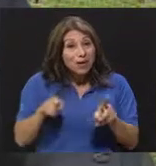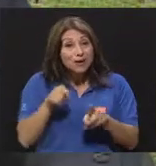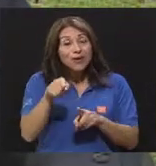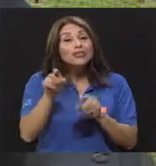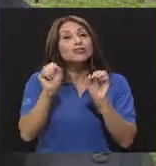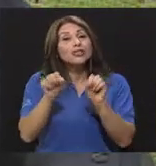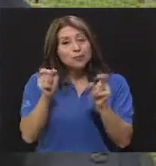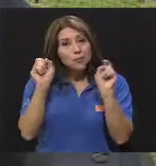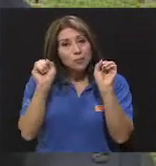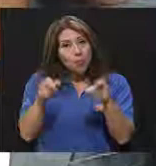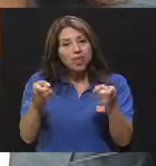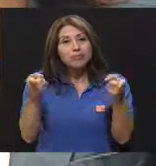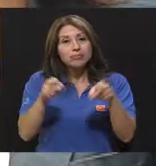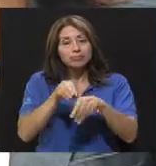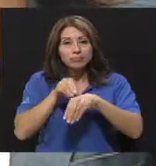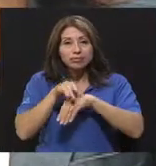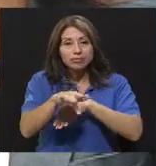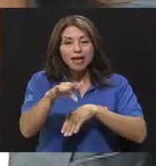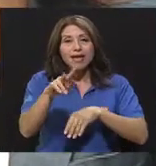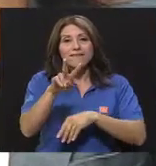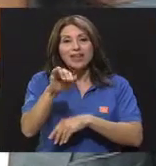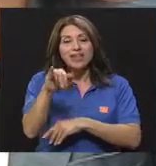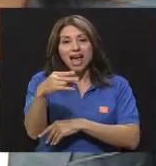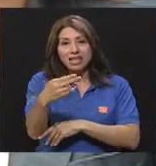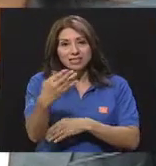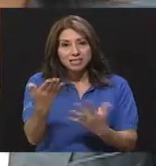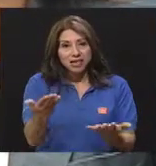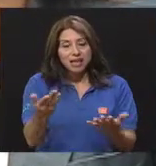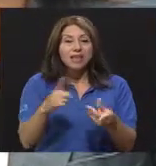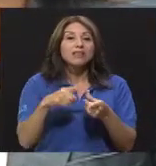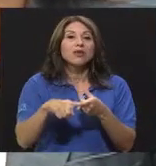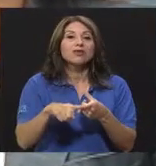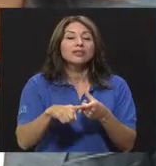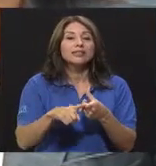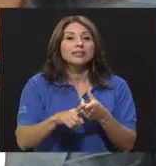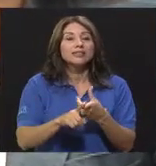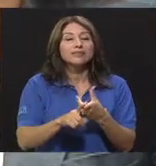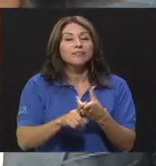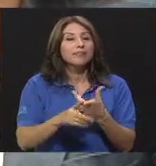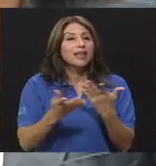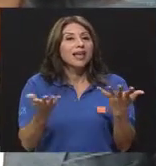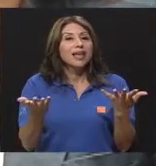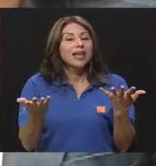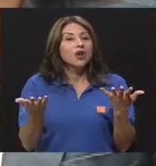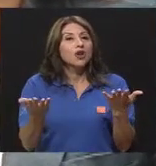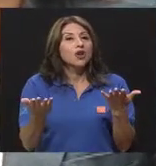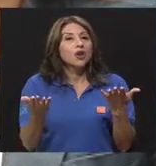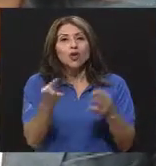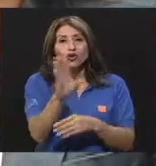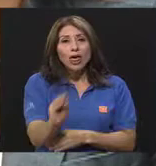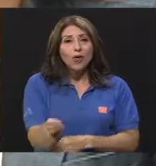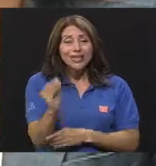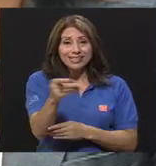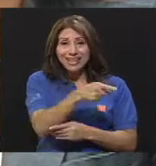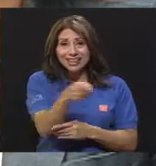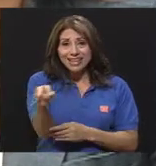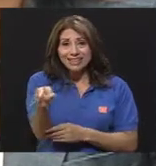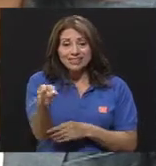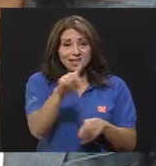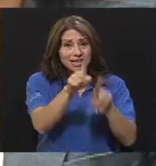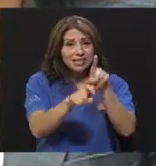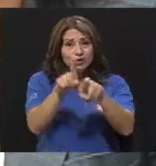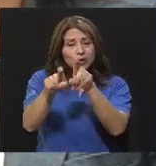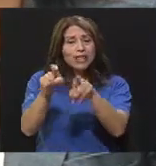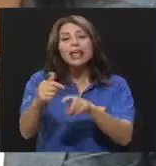VIH. Entonces, en general los adolescentes encuestados tienen una información